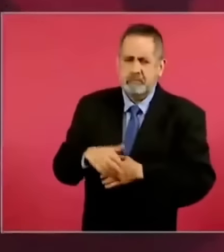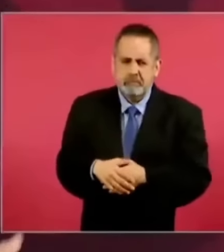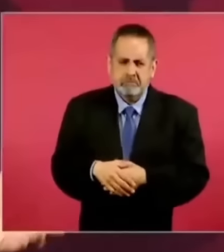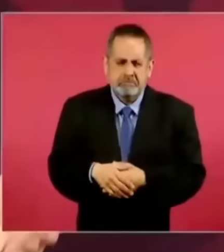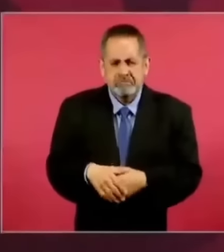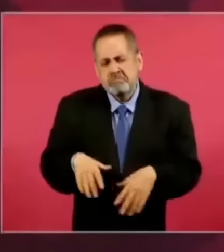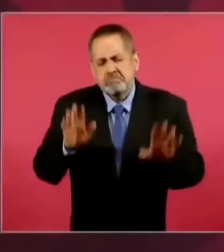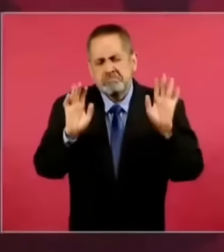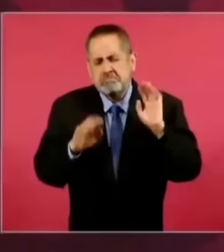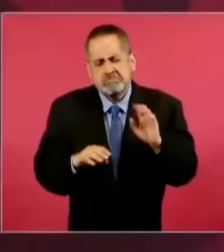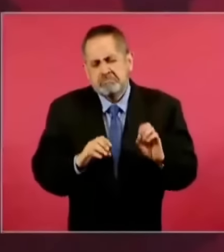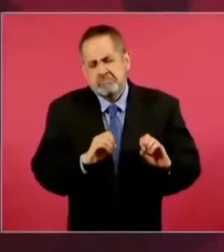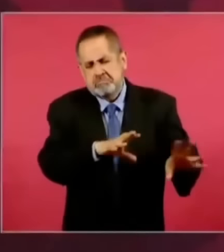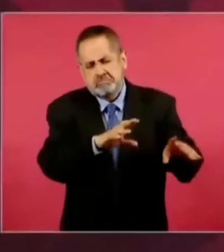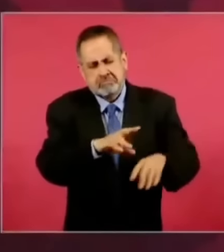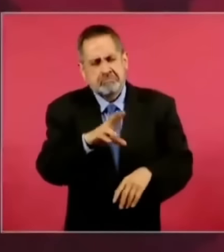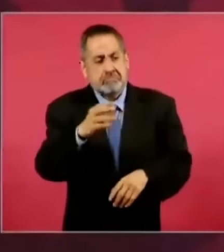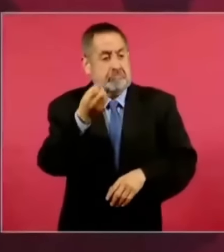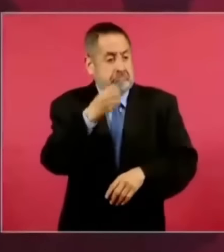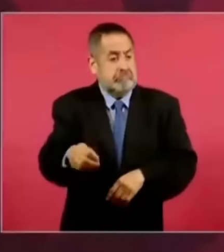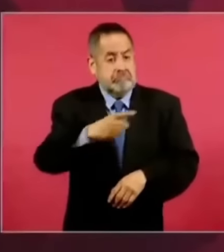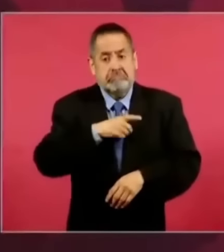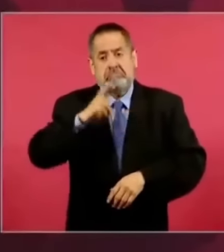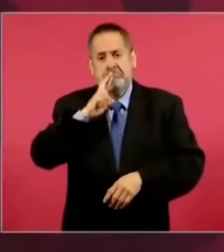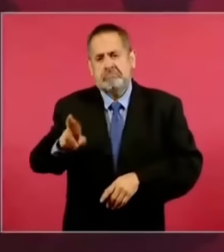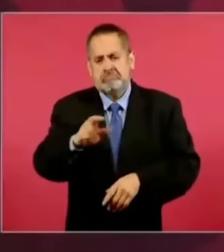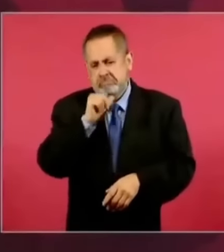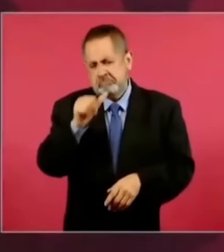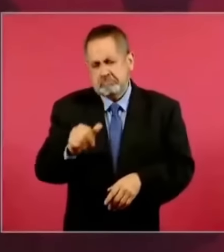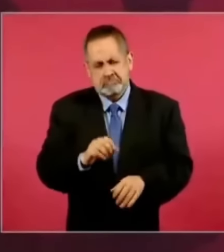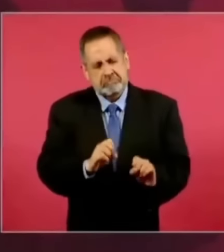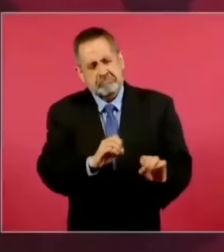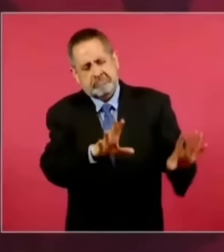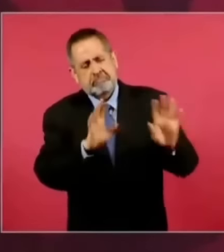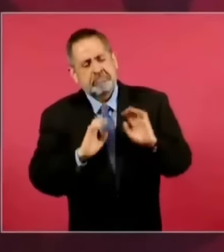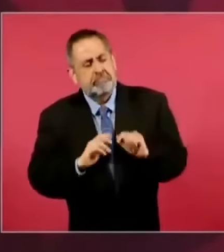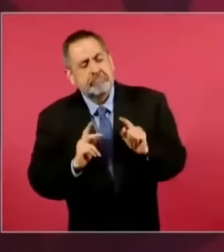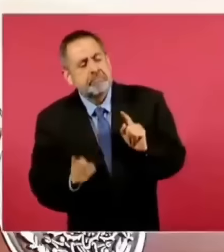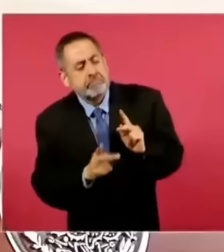qué tampoco que contestarla.